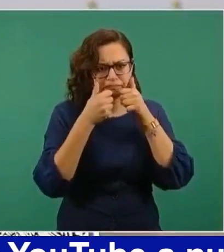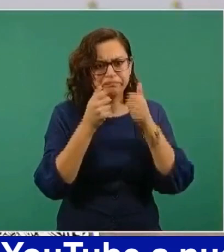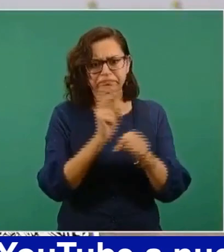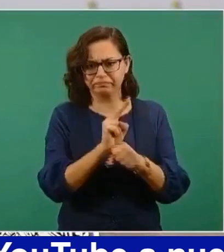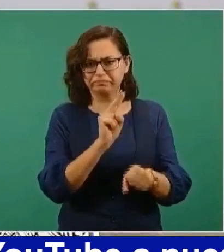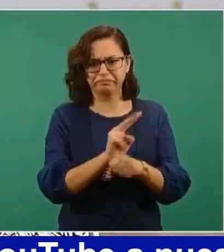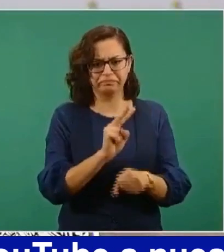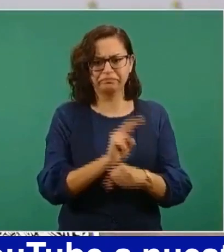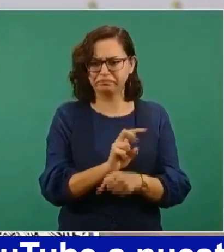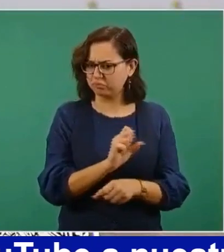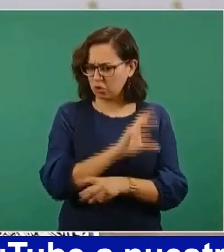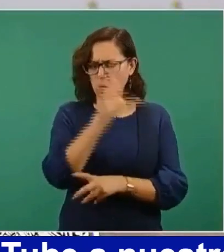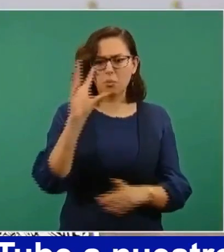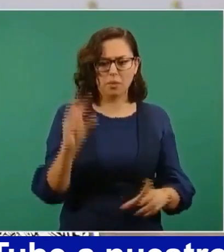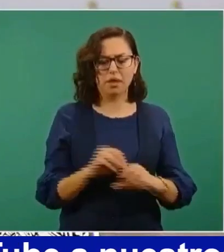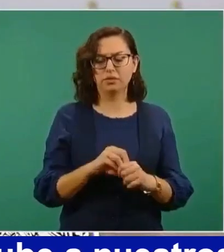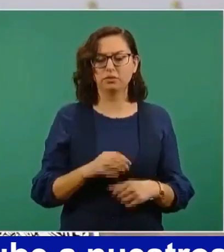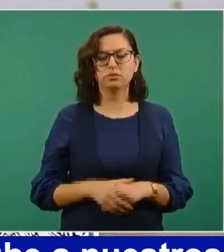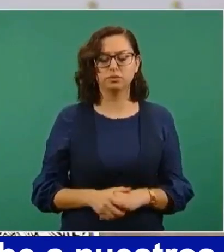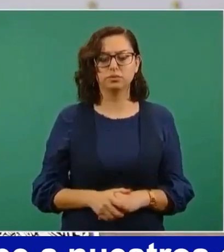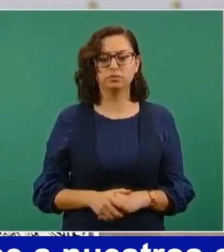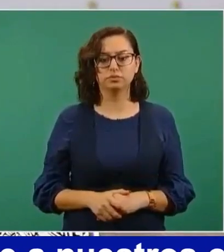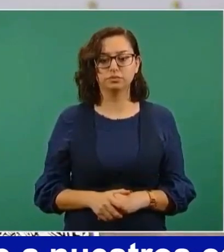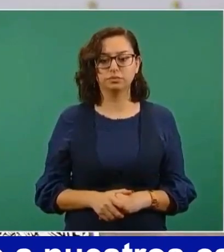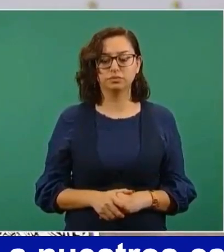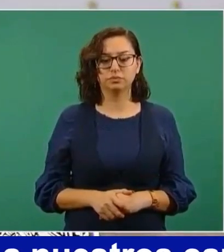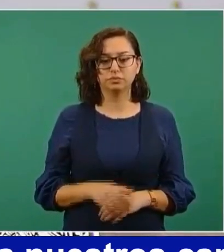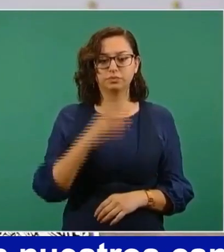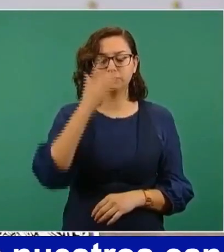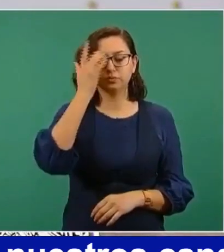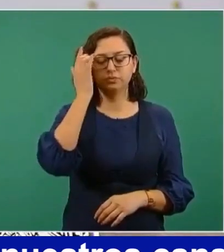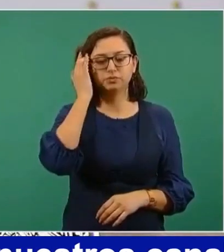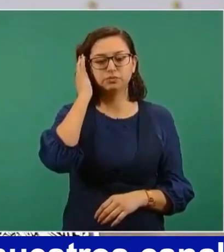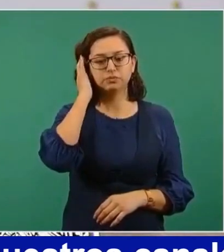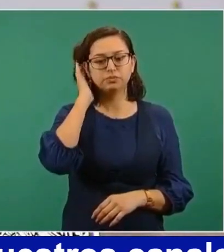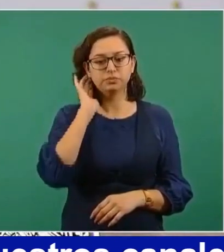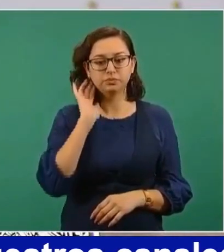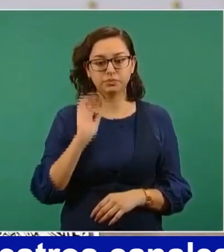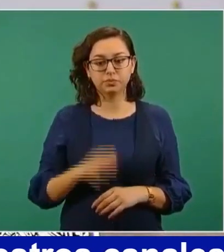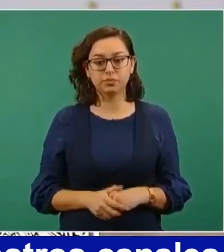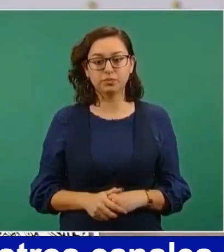Por cierto, hoy en la mañana, hoy temprano,